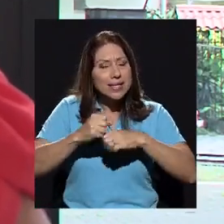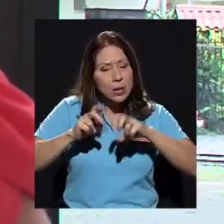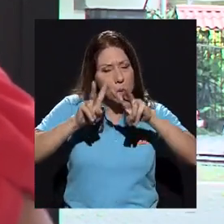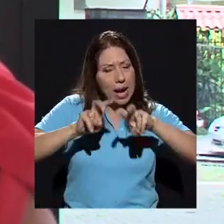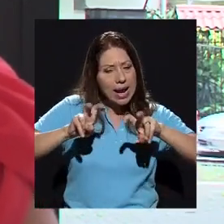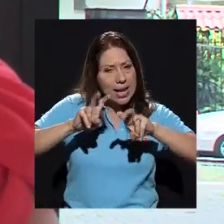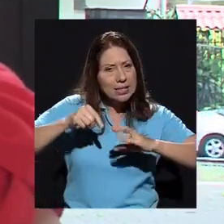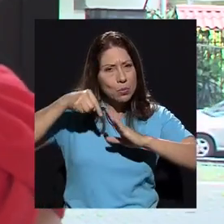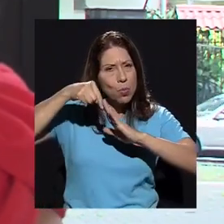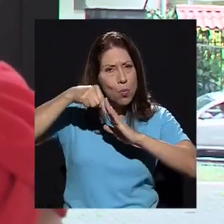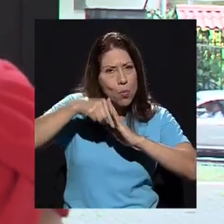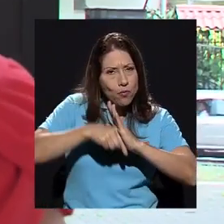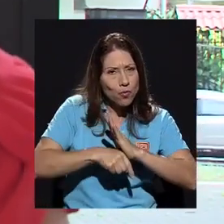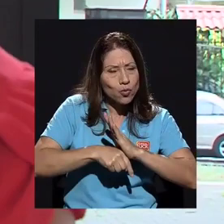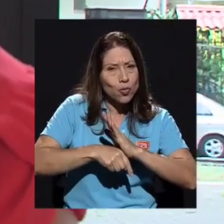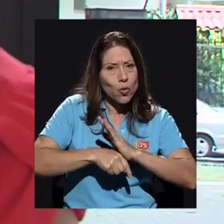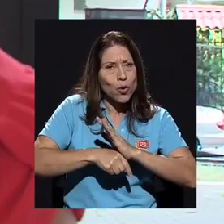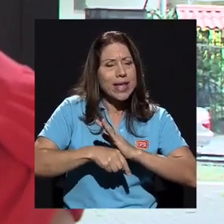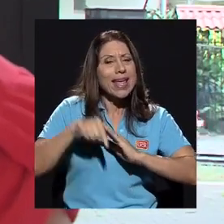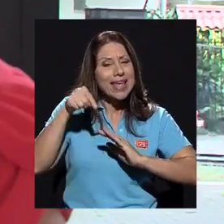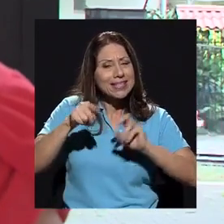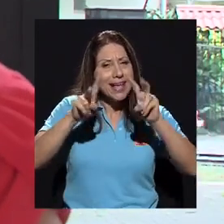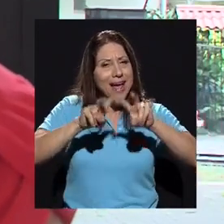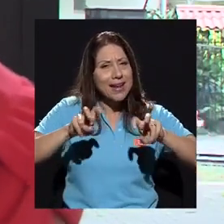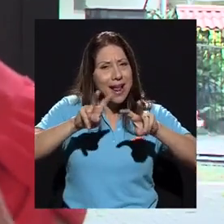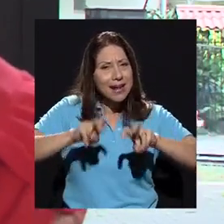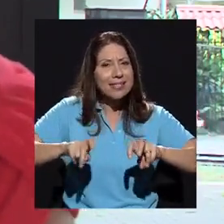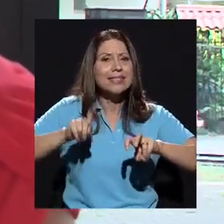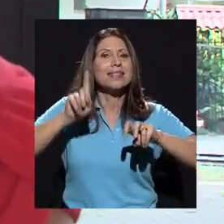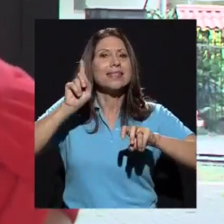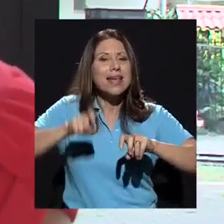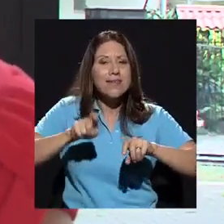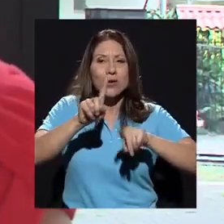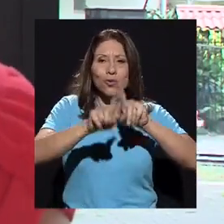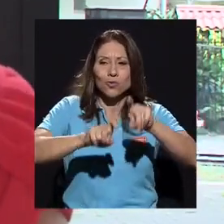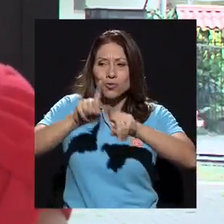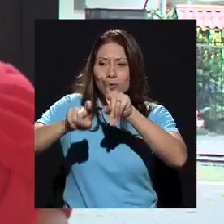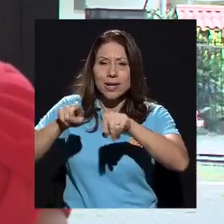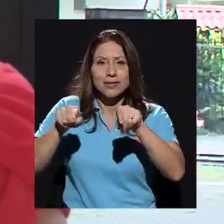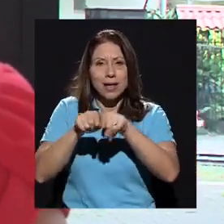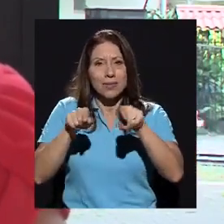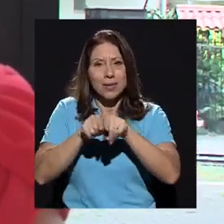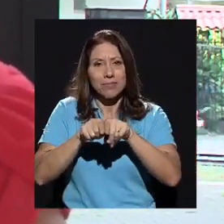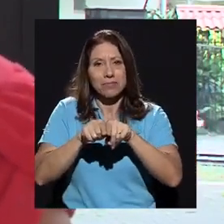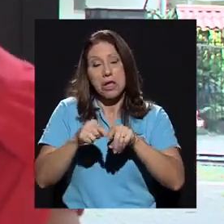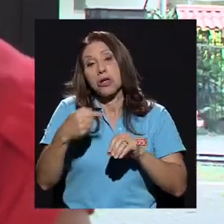y no soy... y creo que es un análisis también que debería de consultarse, ¿verdad? Yo podría traer